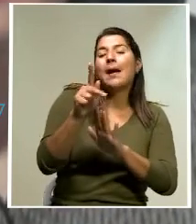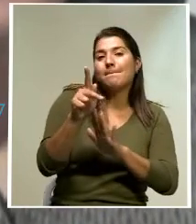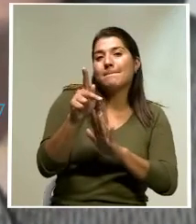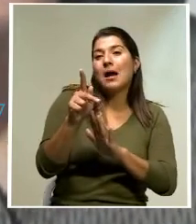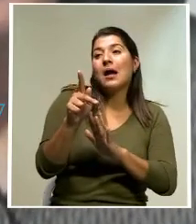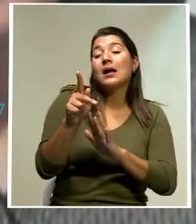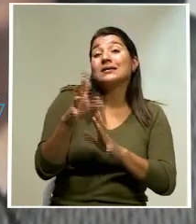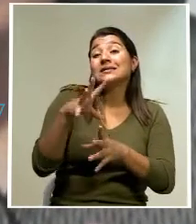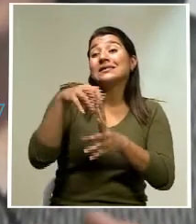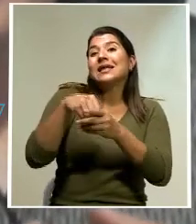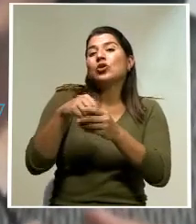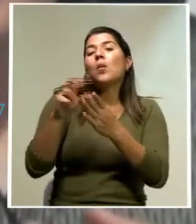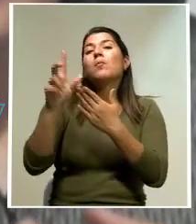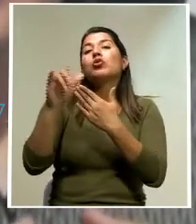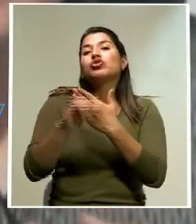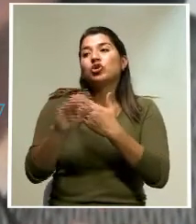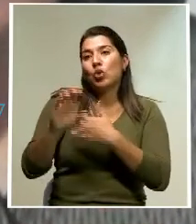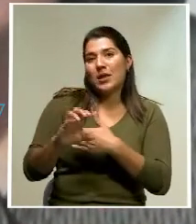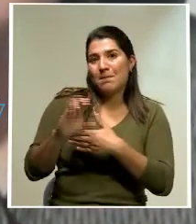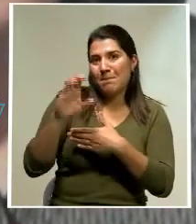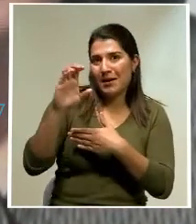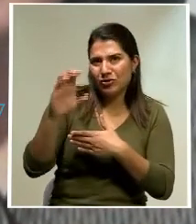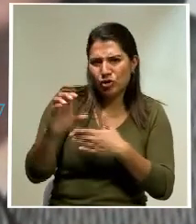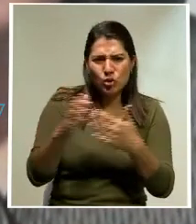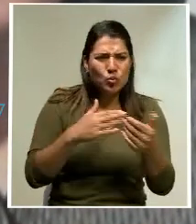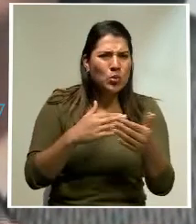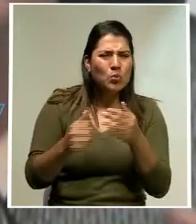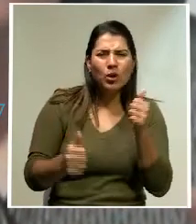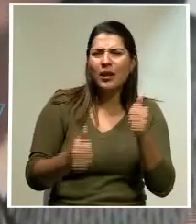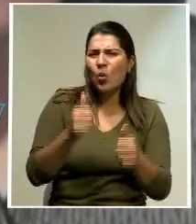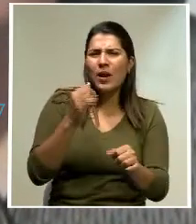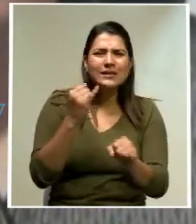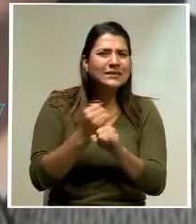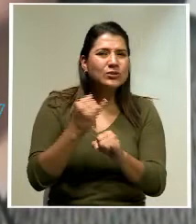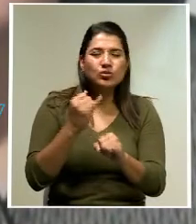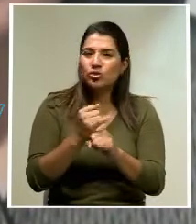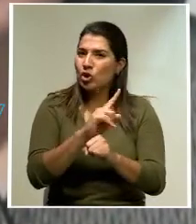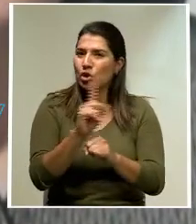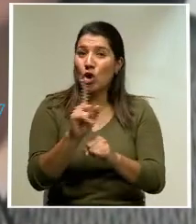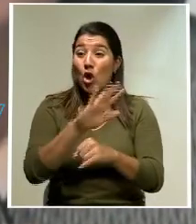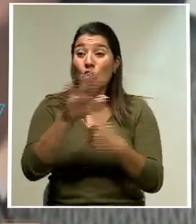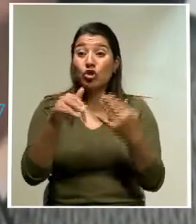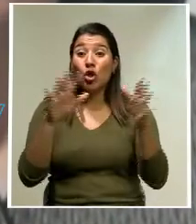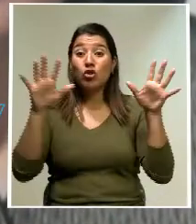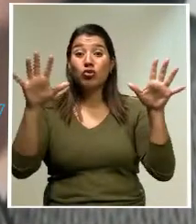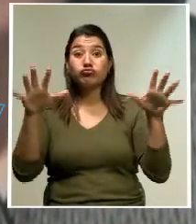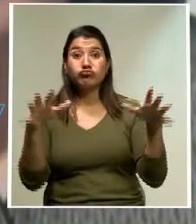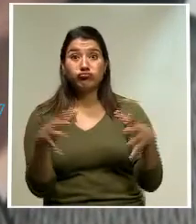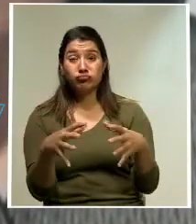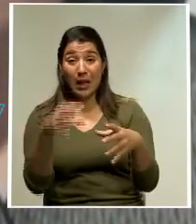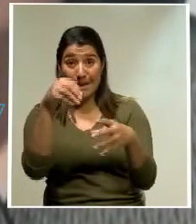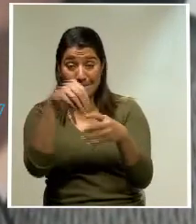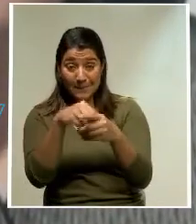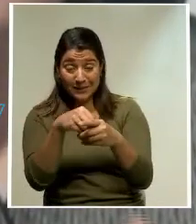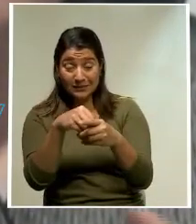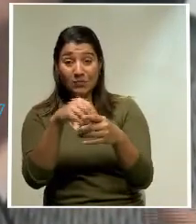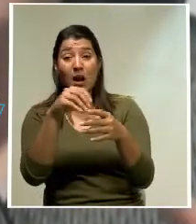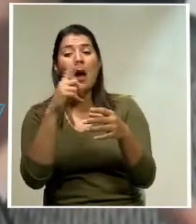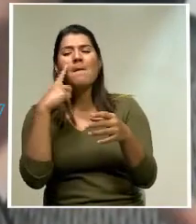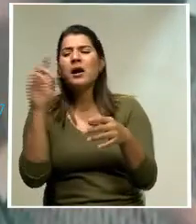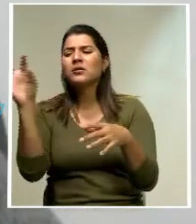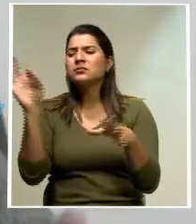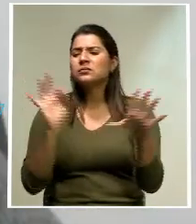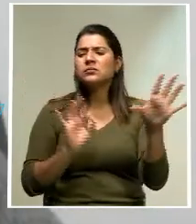que pueda irse a discusión donde ya haya proyectos que hayan pasado por la fase de